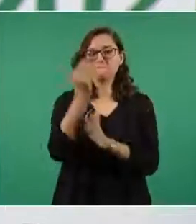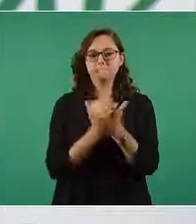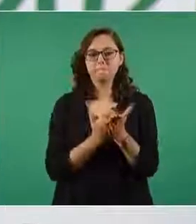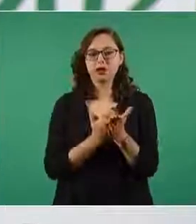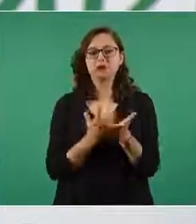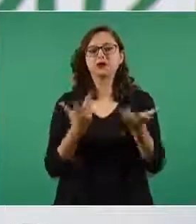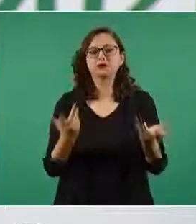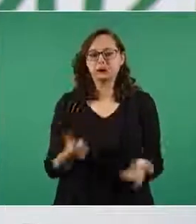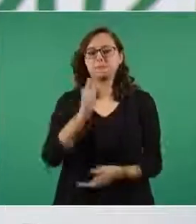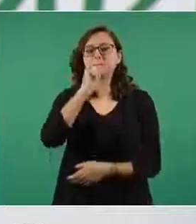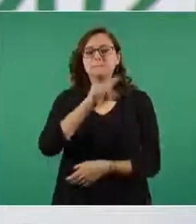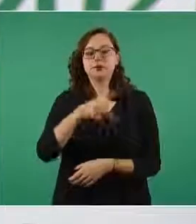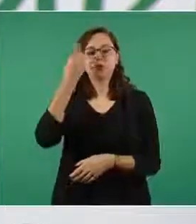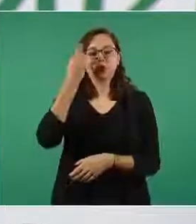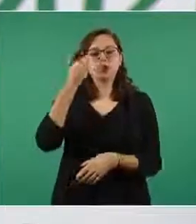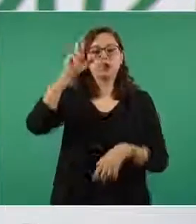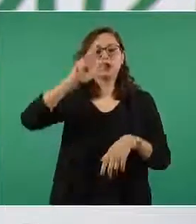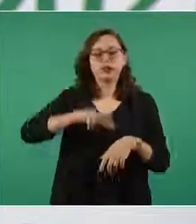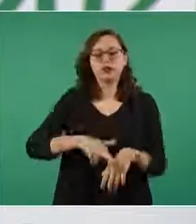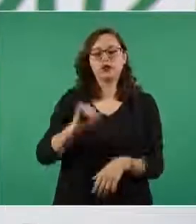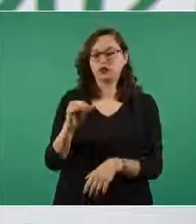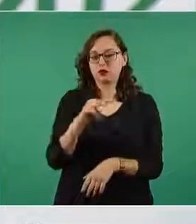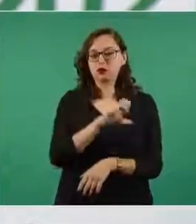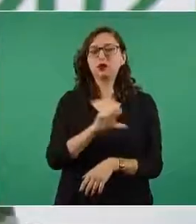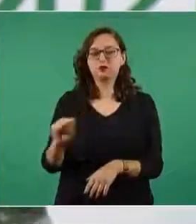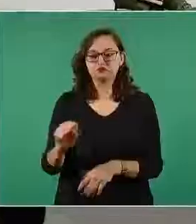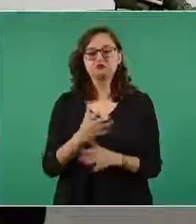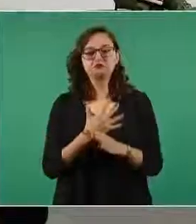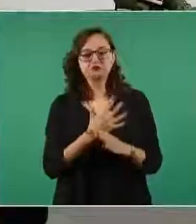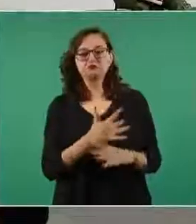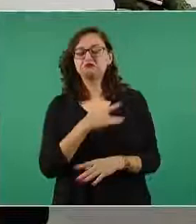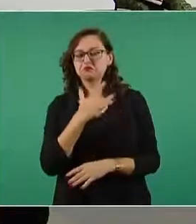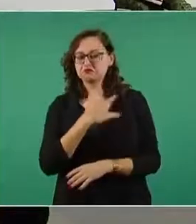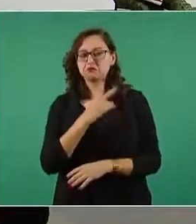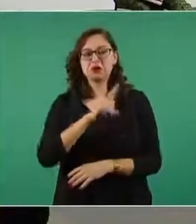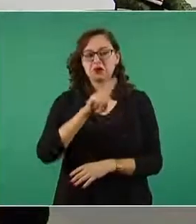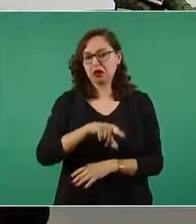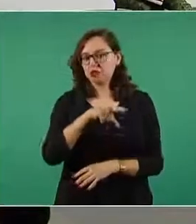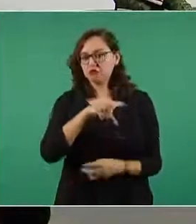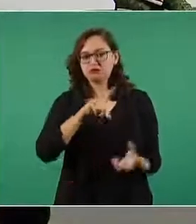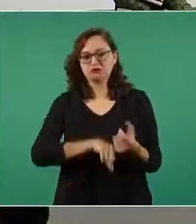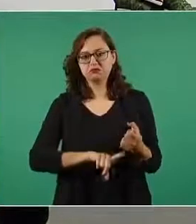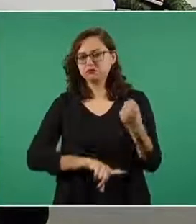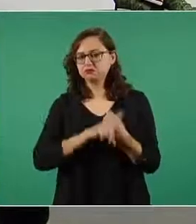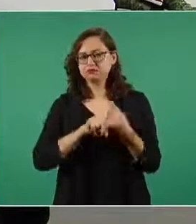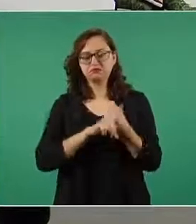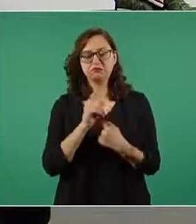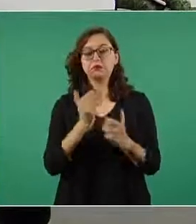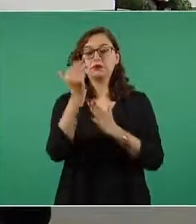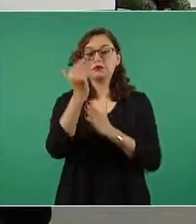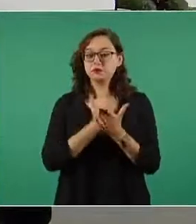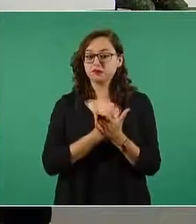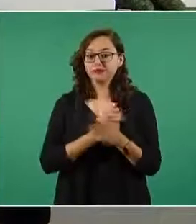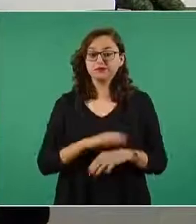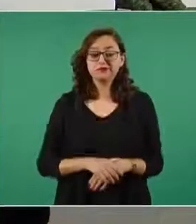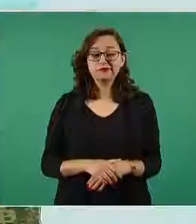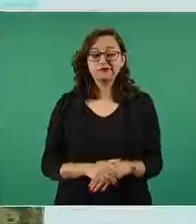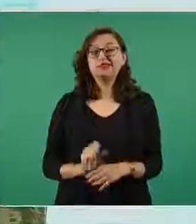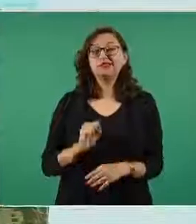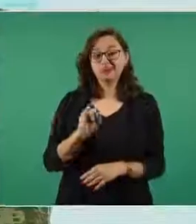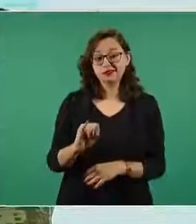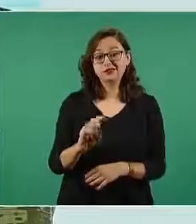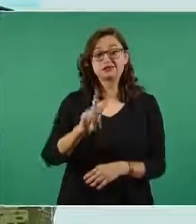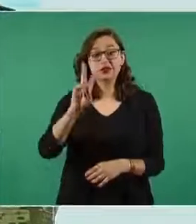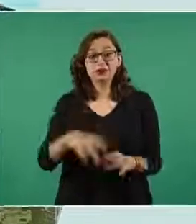reconocido por el propio director del Instituto Mexicano de Seguro Social ahora efectivamente lamentablemente hemos tenido cinco